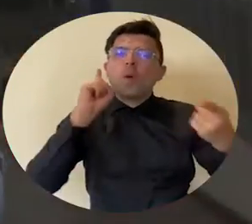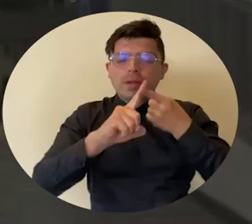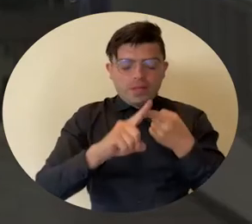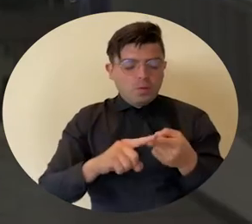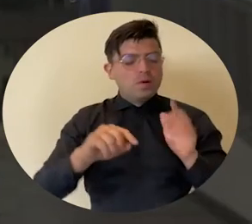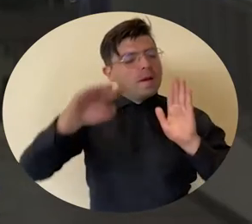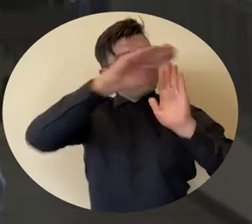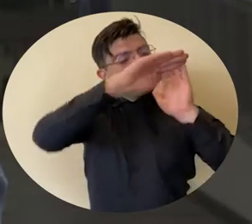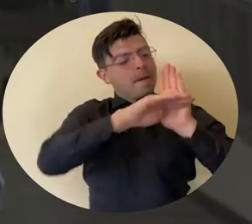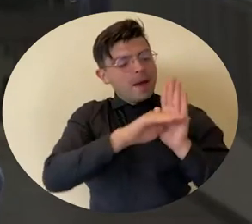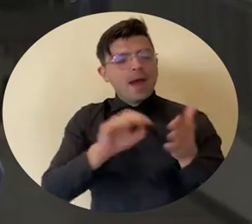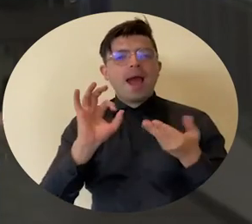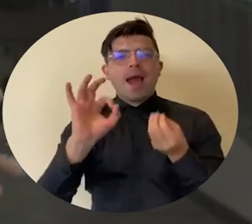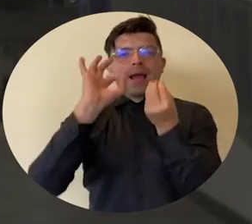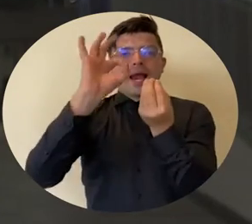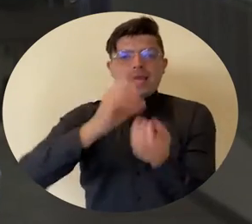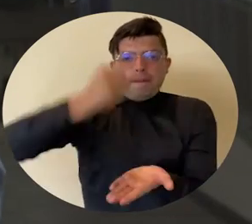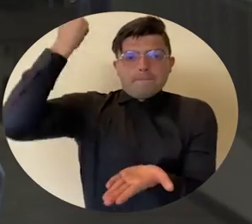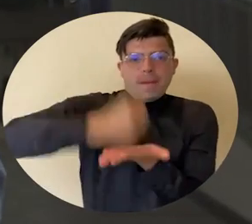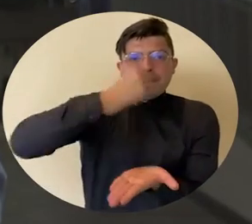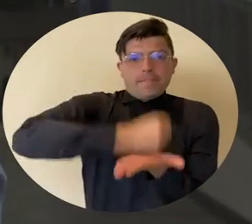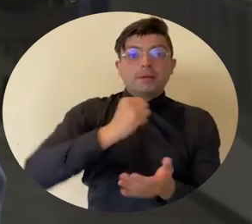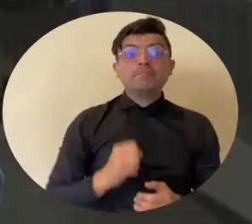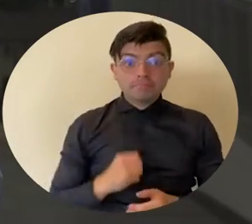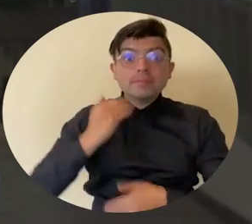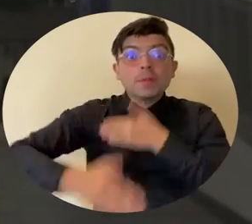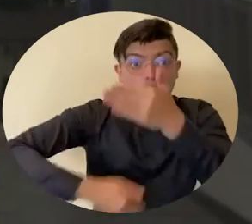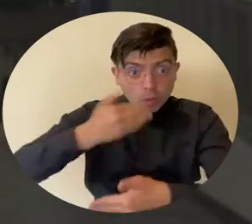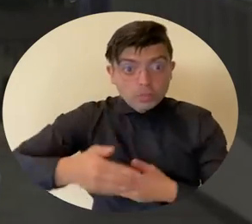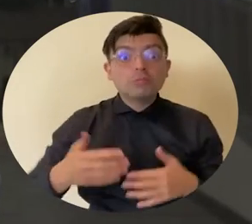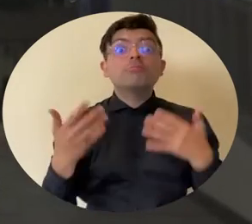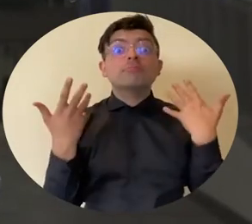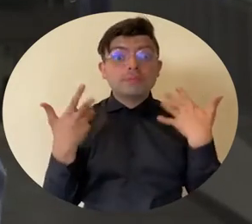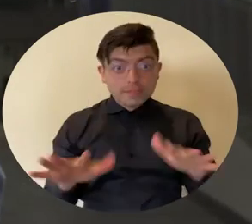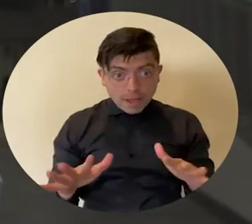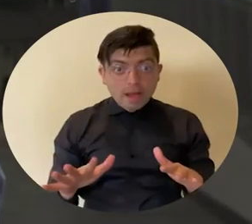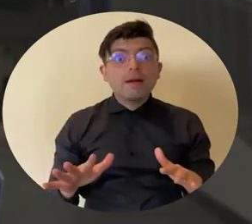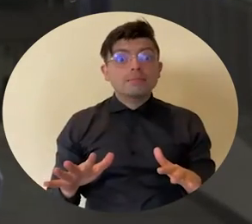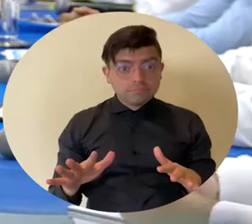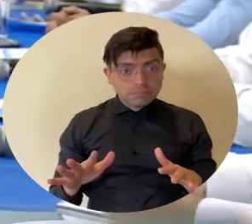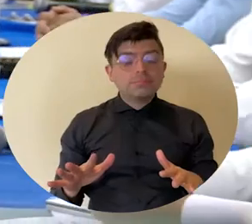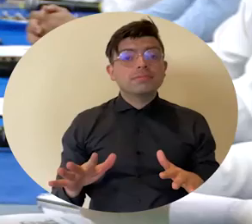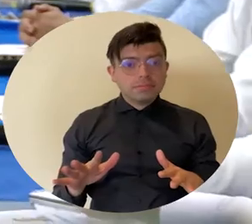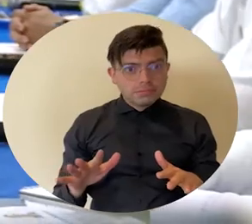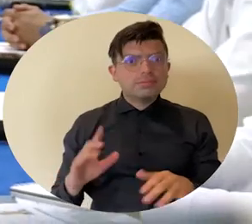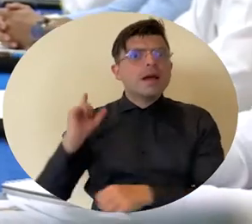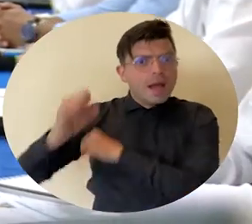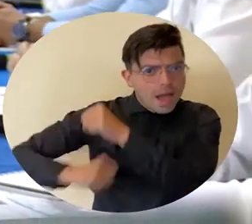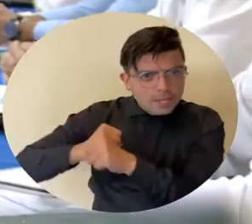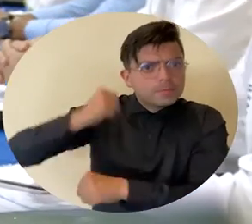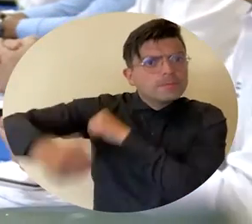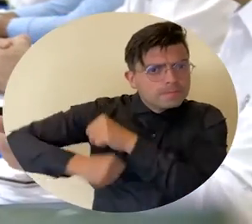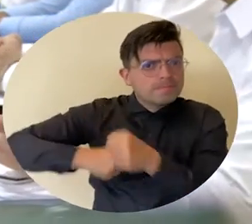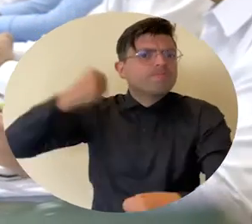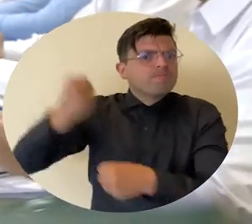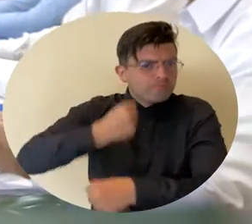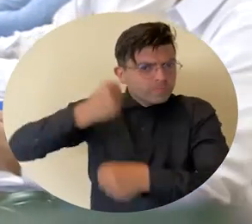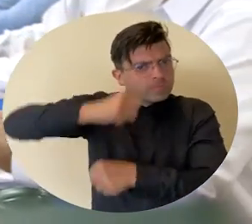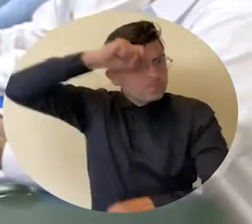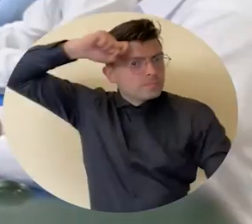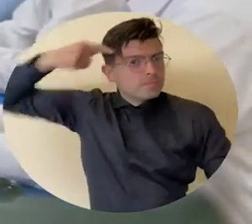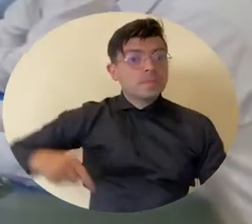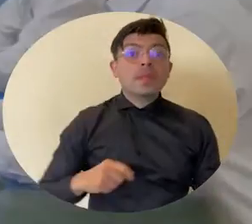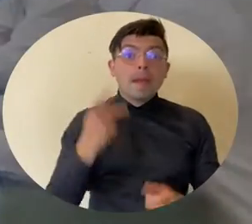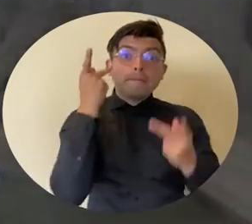Un proceso que ya lleva varios años de trabajo y que en esta visita de dos días hemos